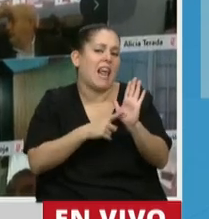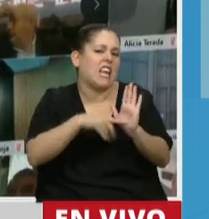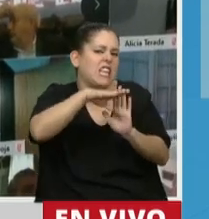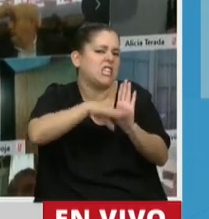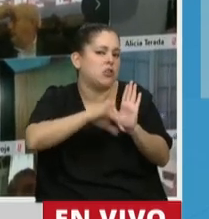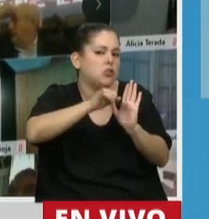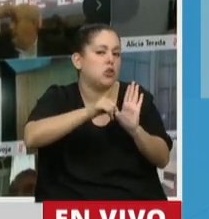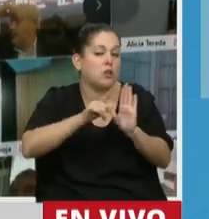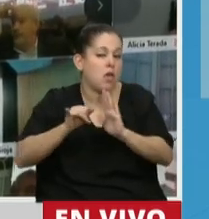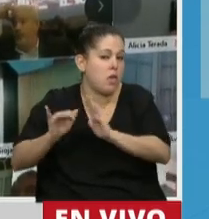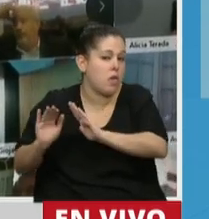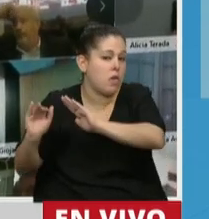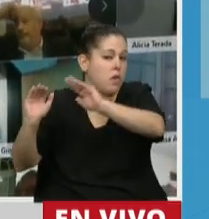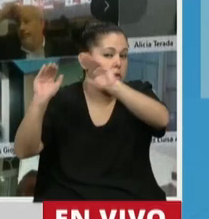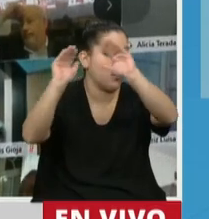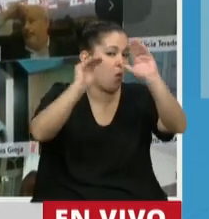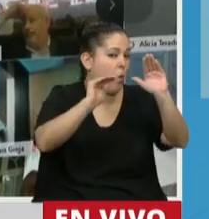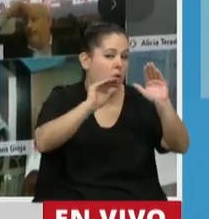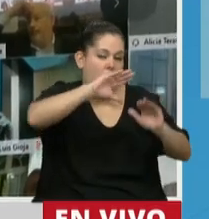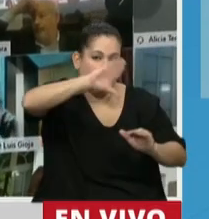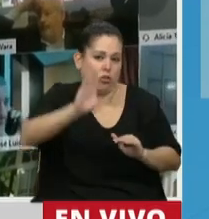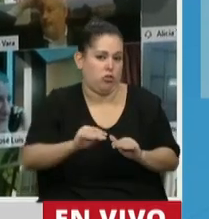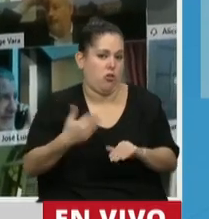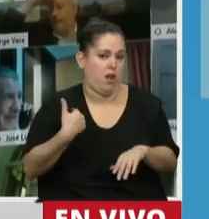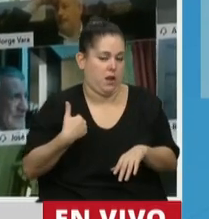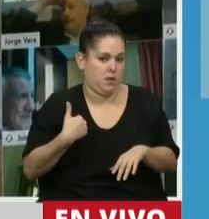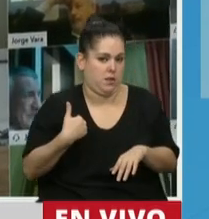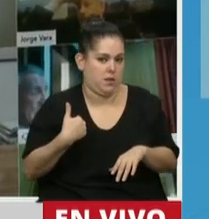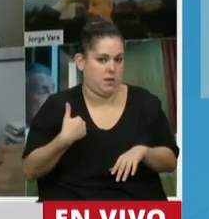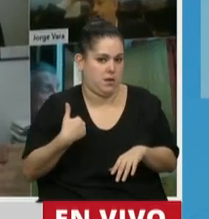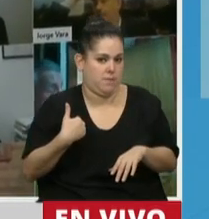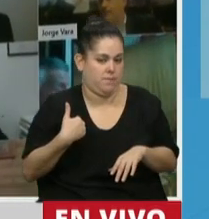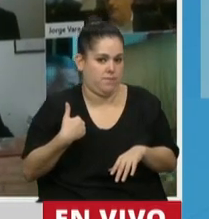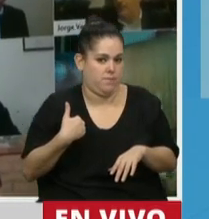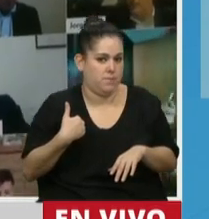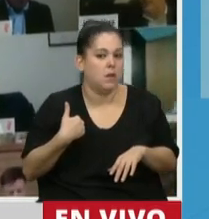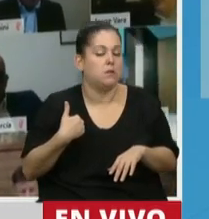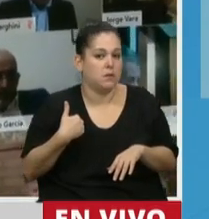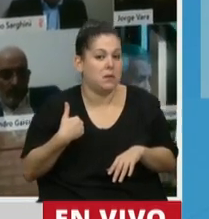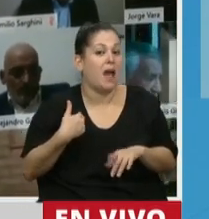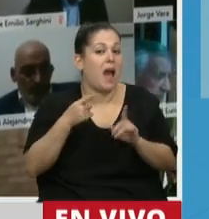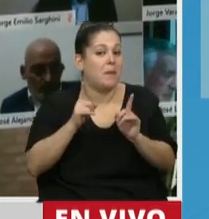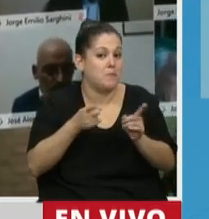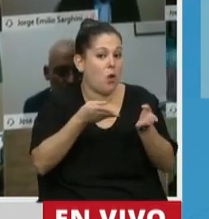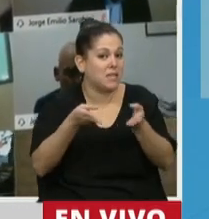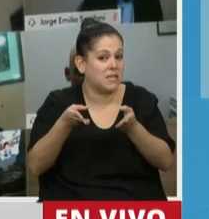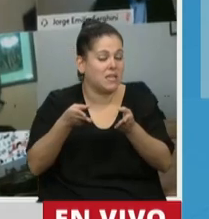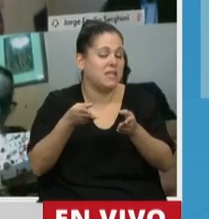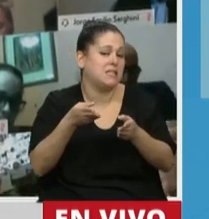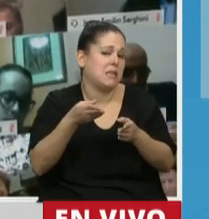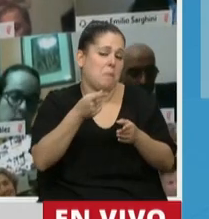iguales en todas las jurisdicciones. Insisto, Presidente, en la asistencia médica,